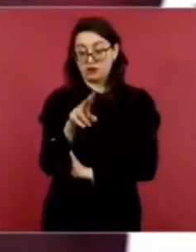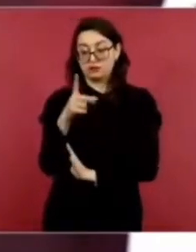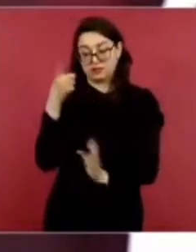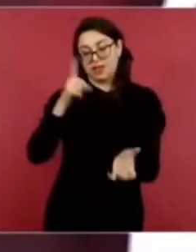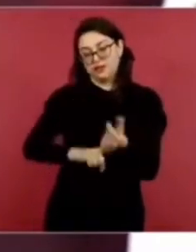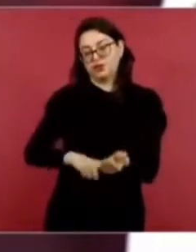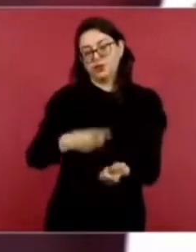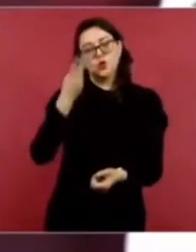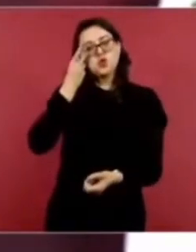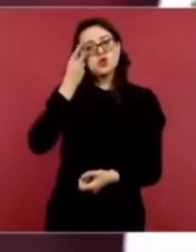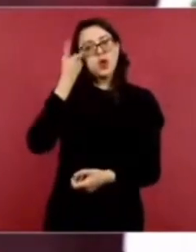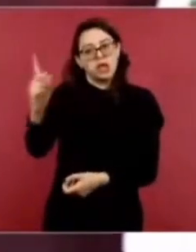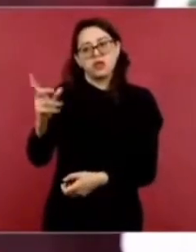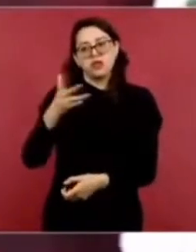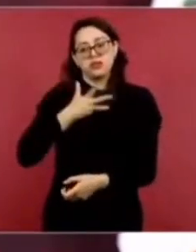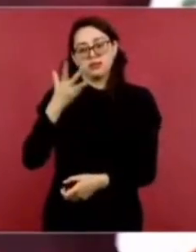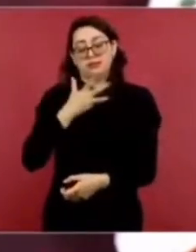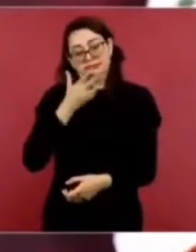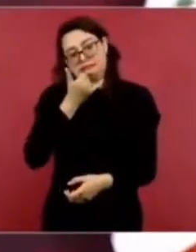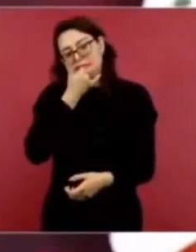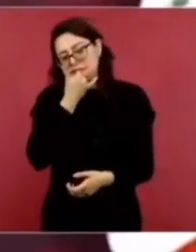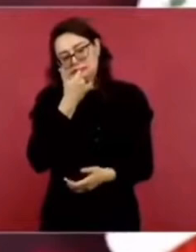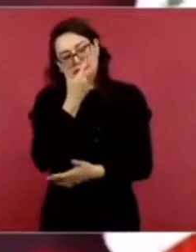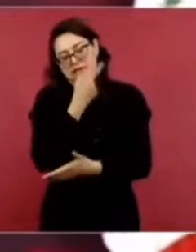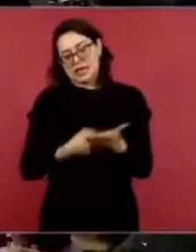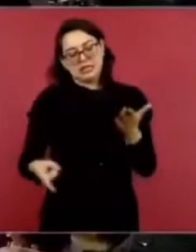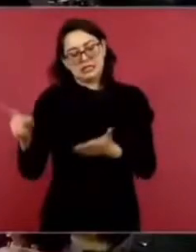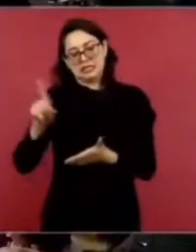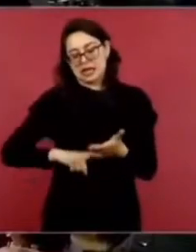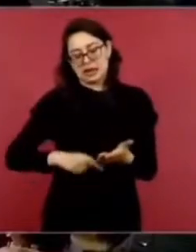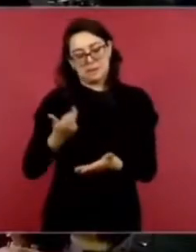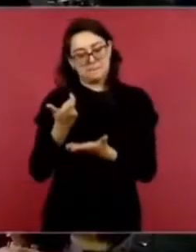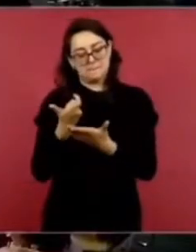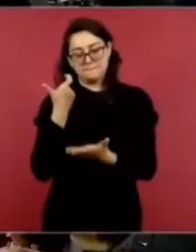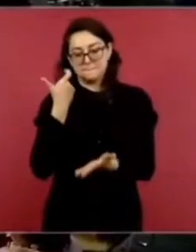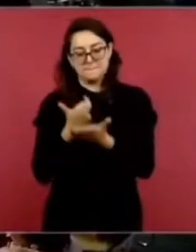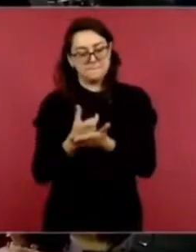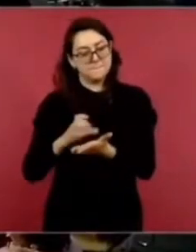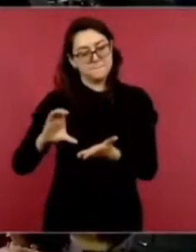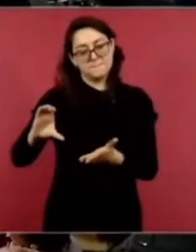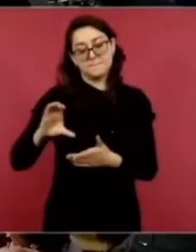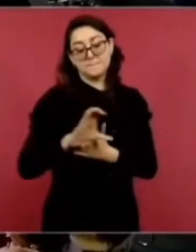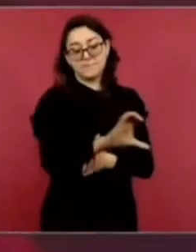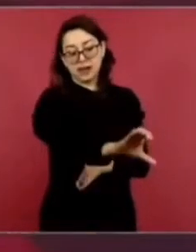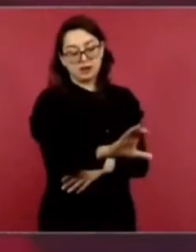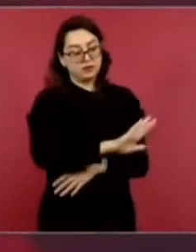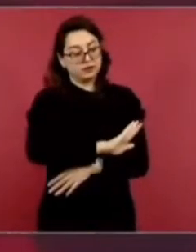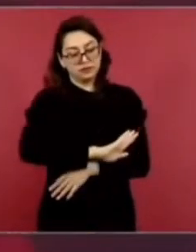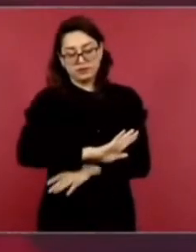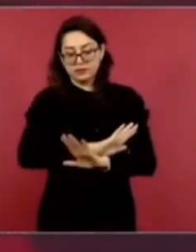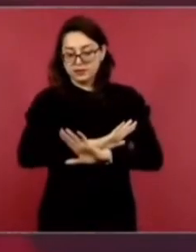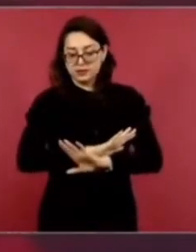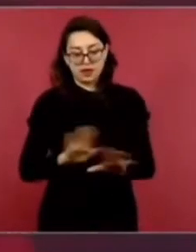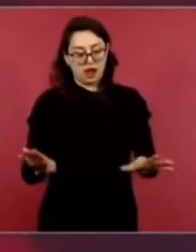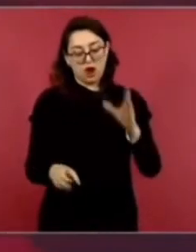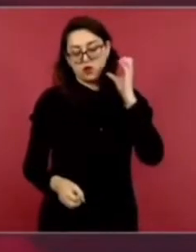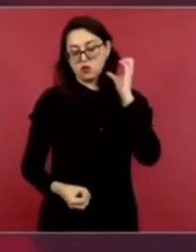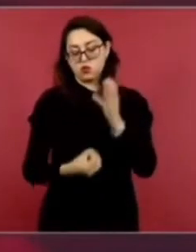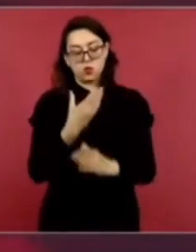Este… Y aceptaron las condiciones en esta nueva